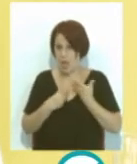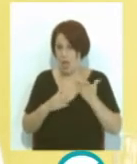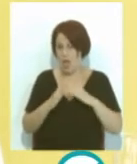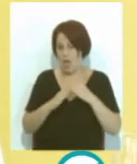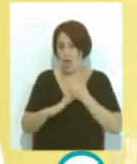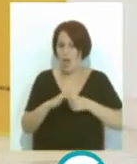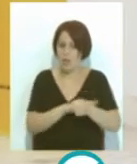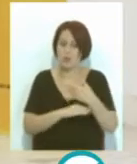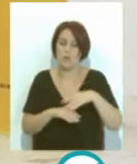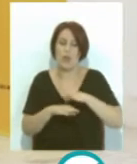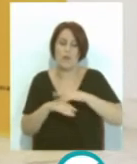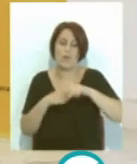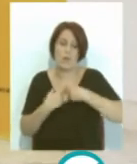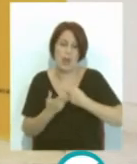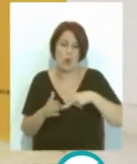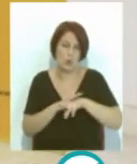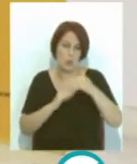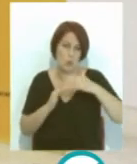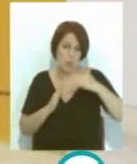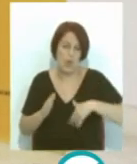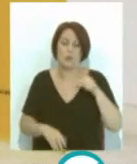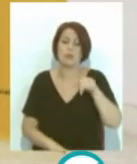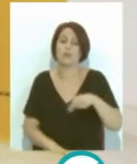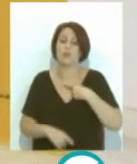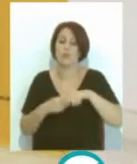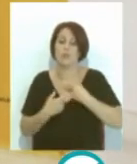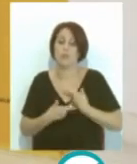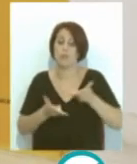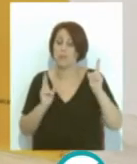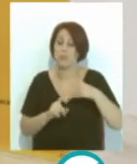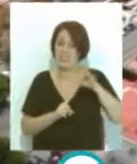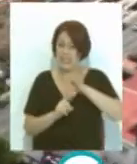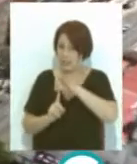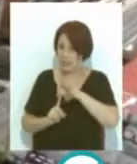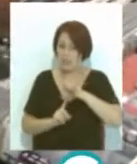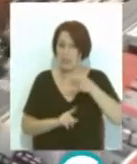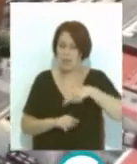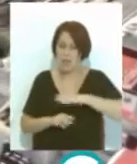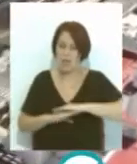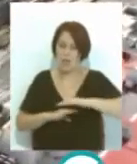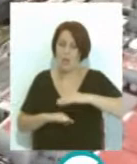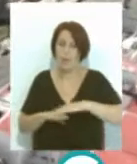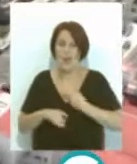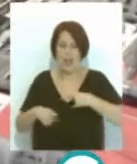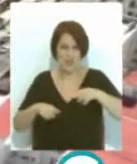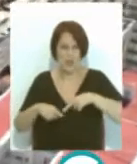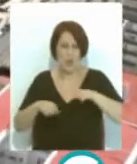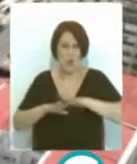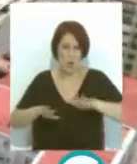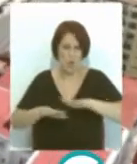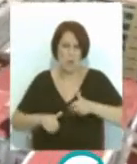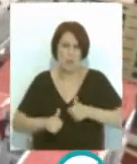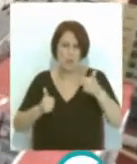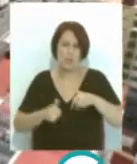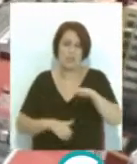menos recursos el ayuntamiento ha autorizado además la instalación de señales verticales y horizontales para la ralentización del tráfico rodado